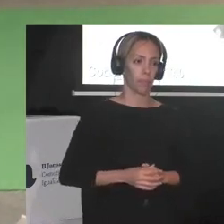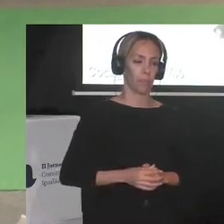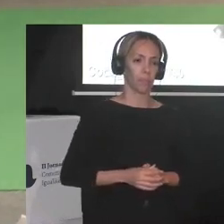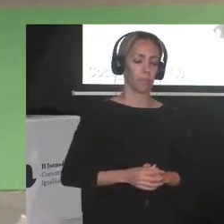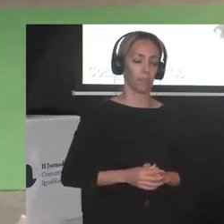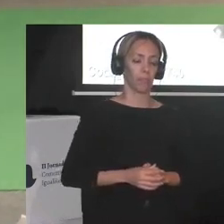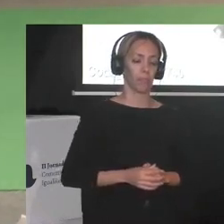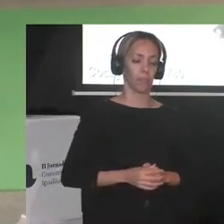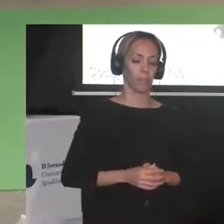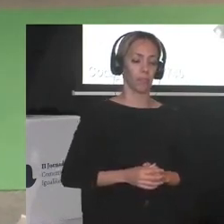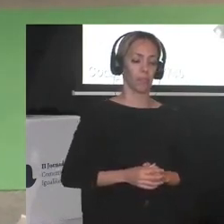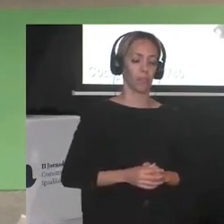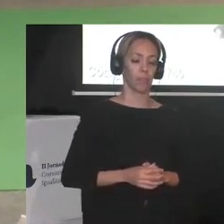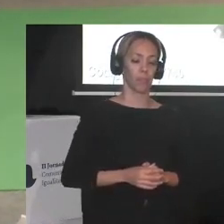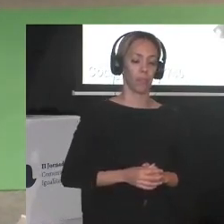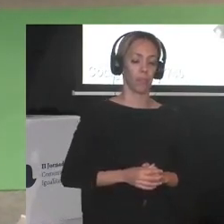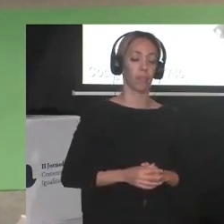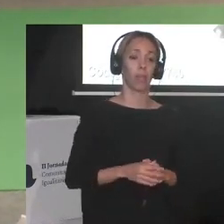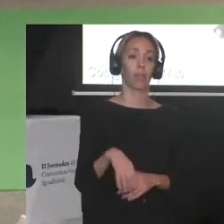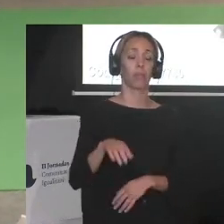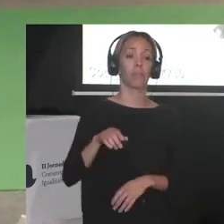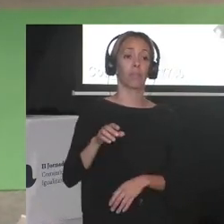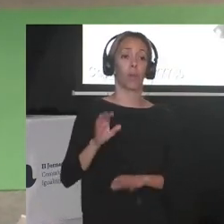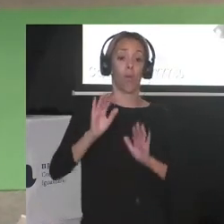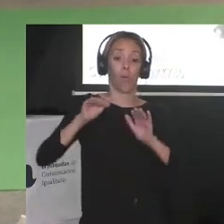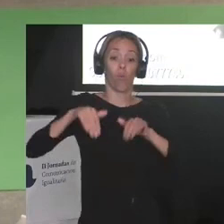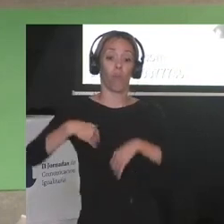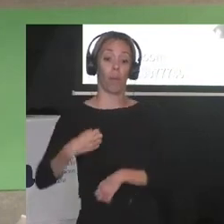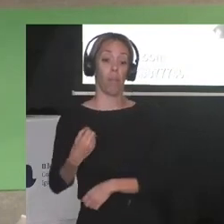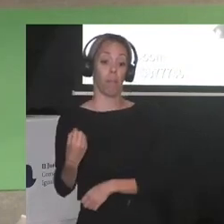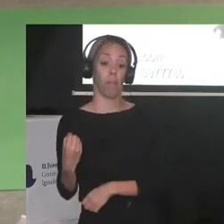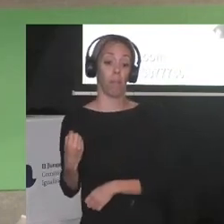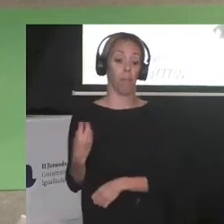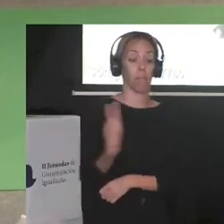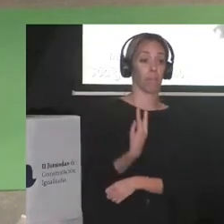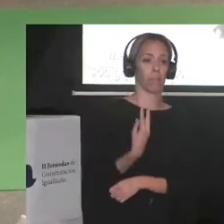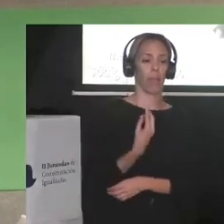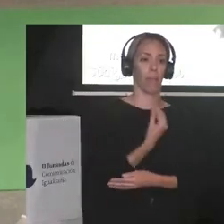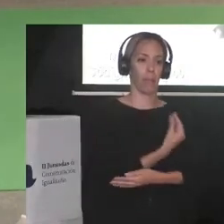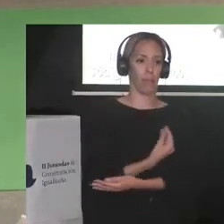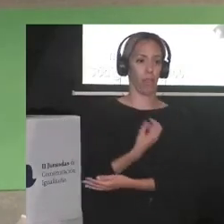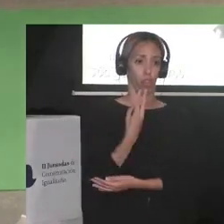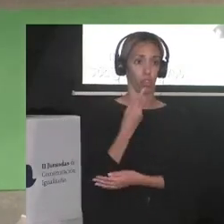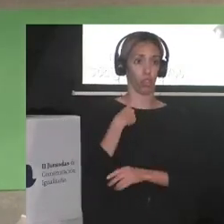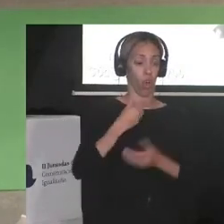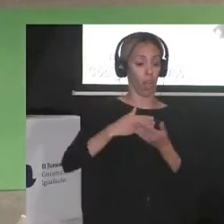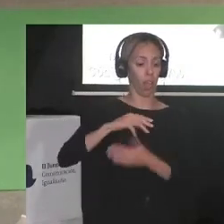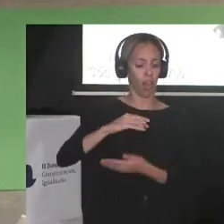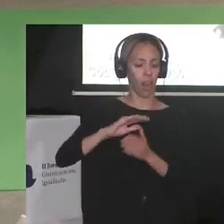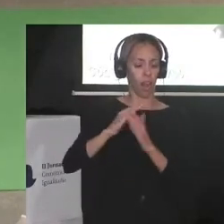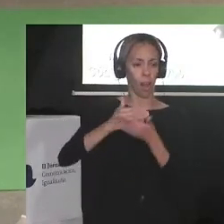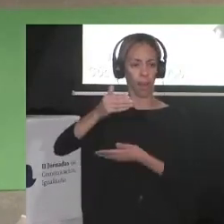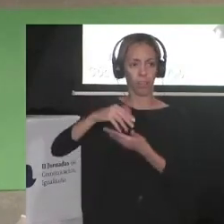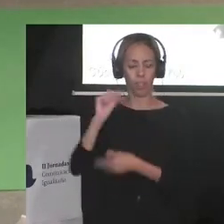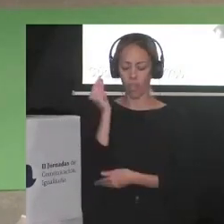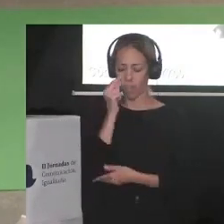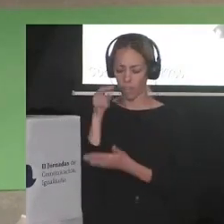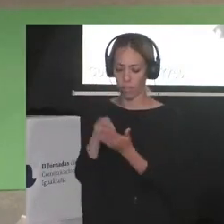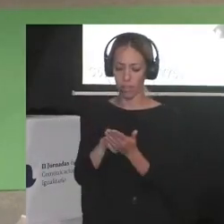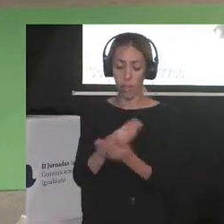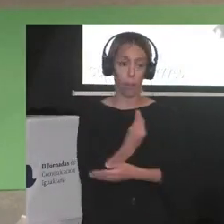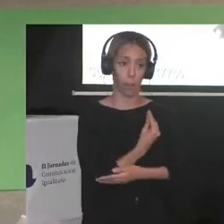los primeros en volver fueron dos bebés de los que había oído hablar en la prensa el bebé